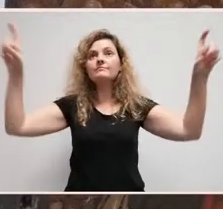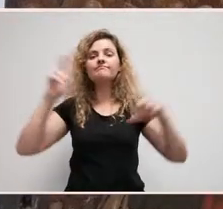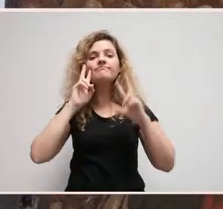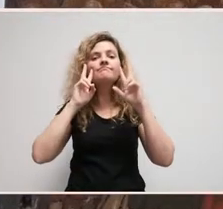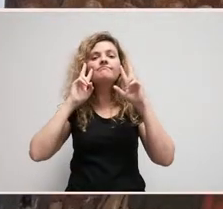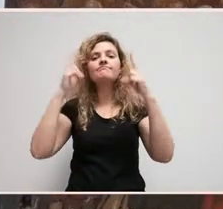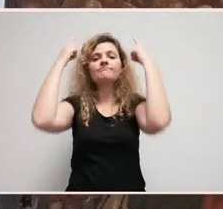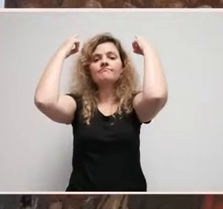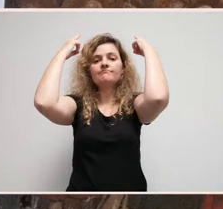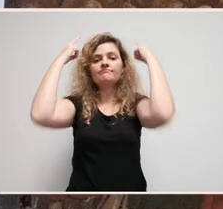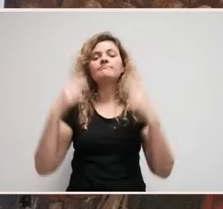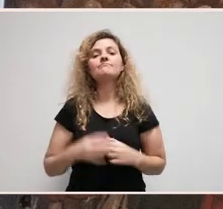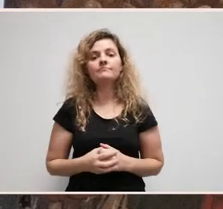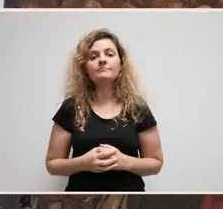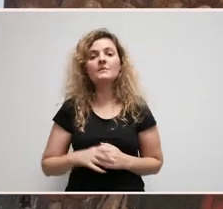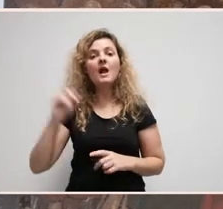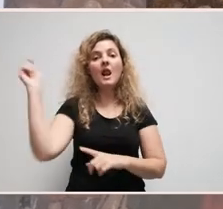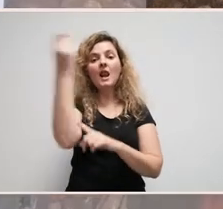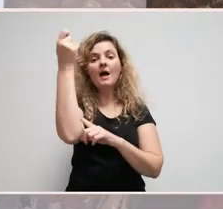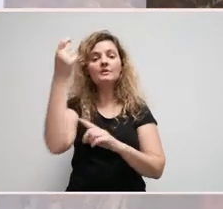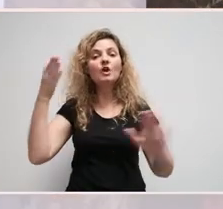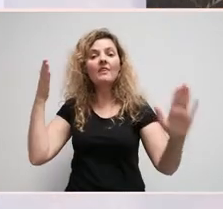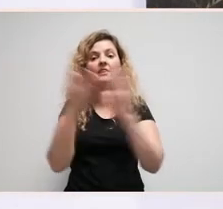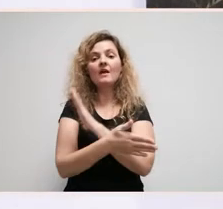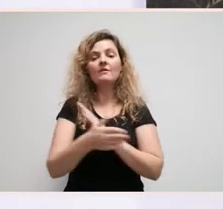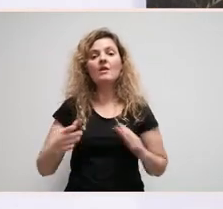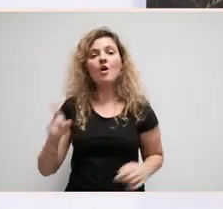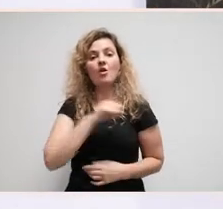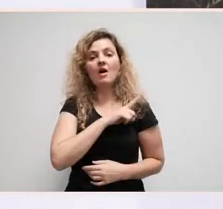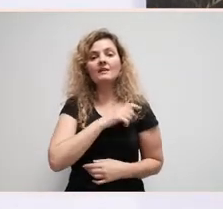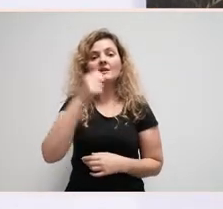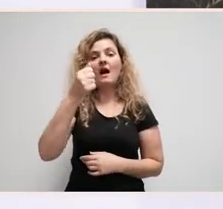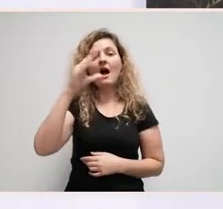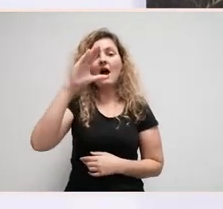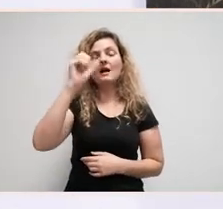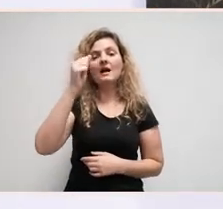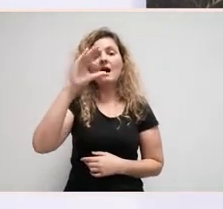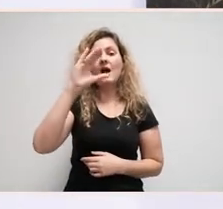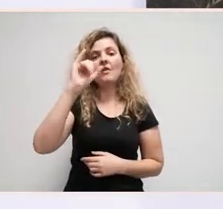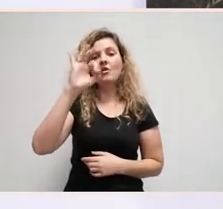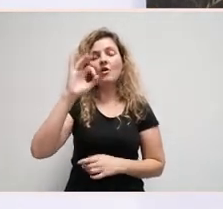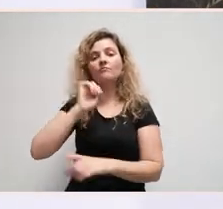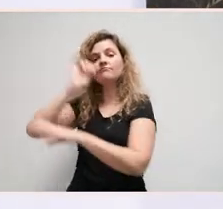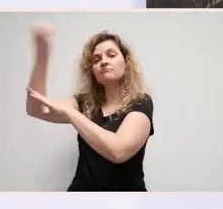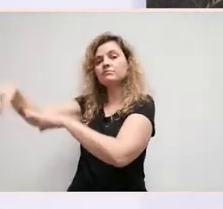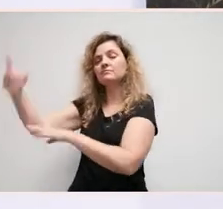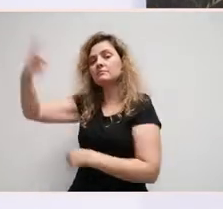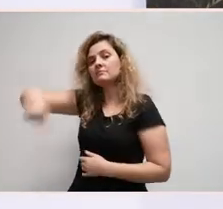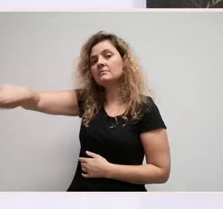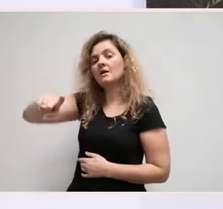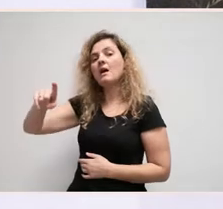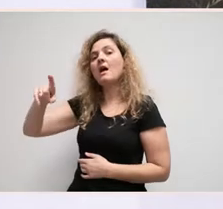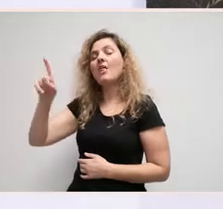primeiro registro, a victoria definitiva do exército de Acacio fronte aos 100.000 soldados